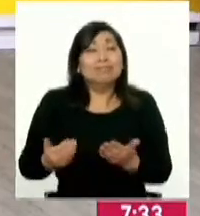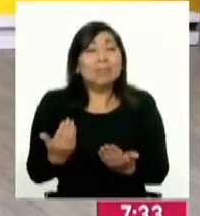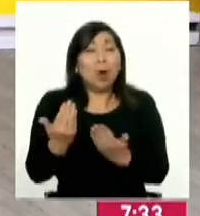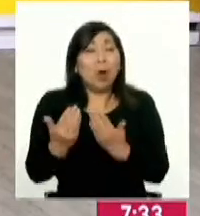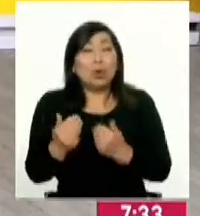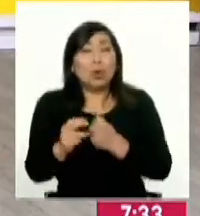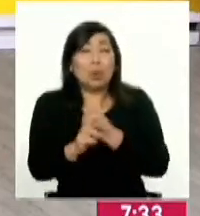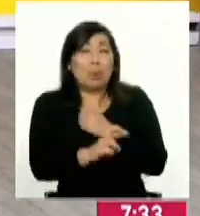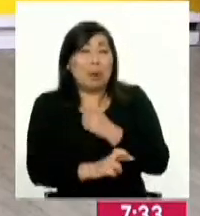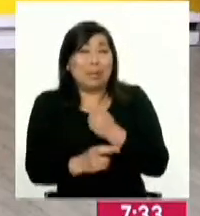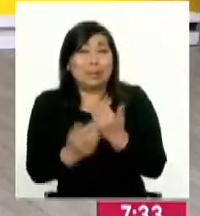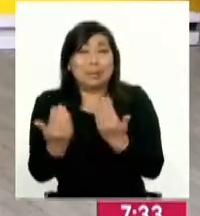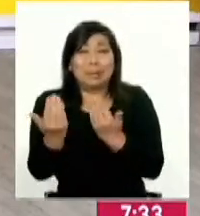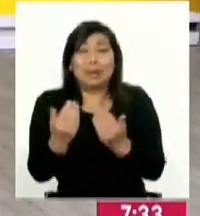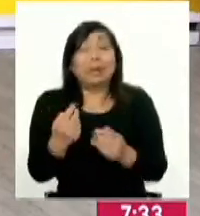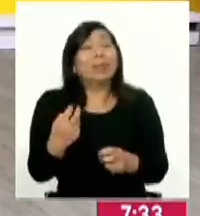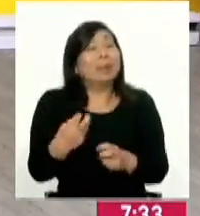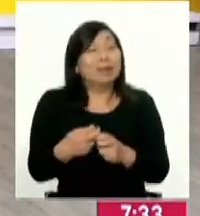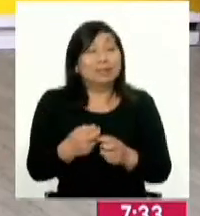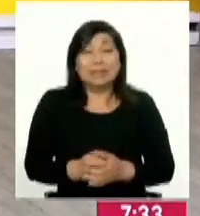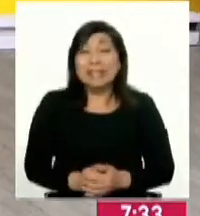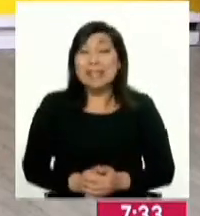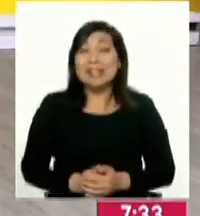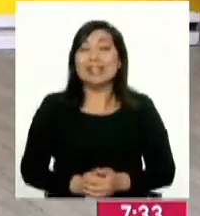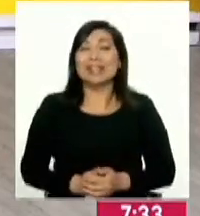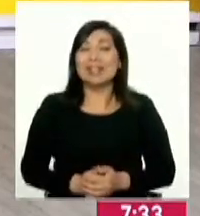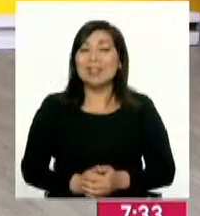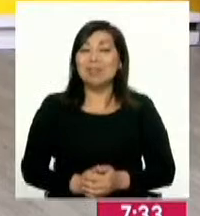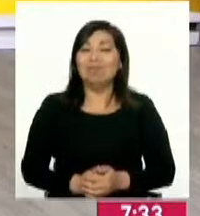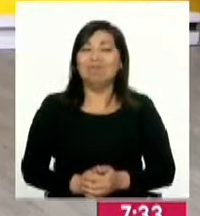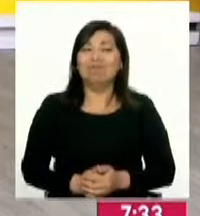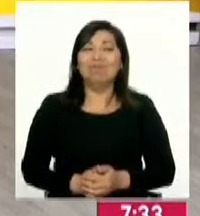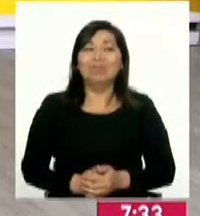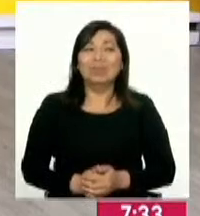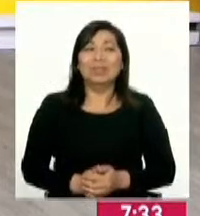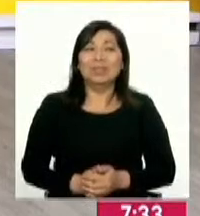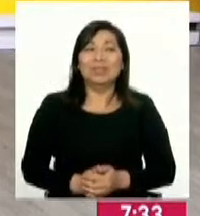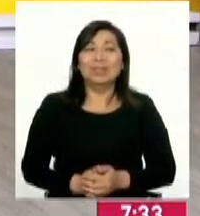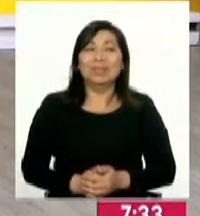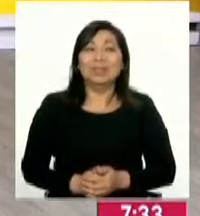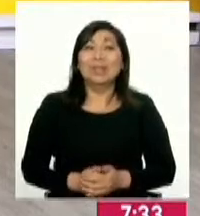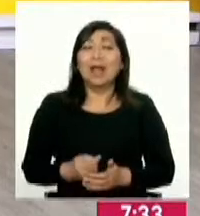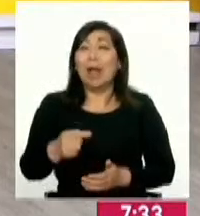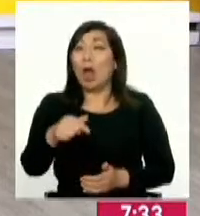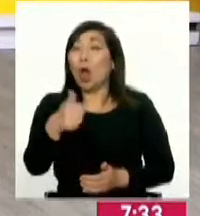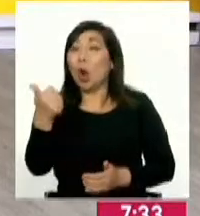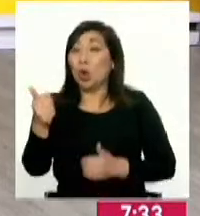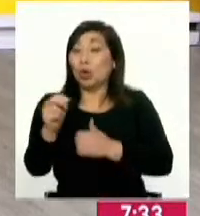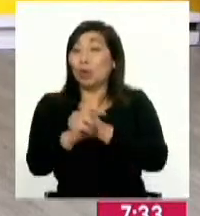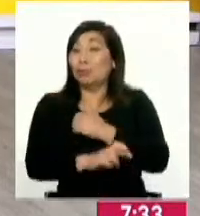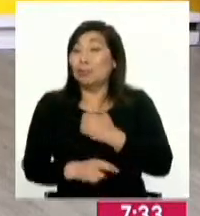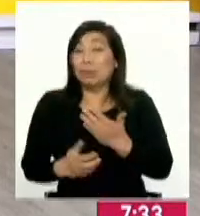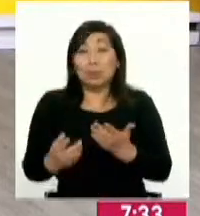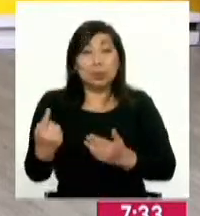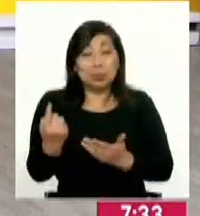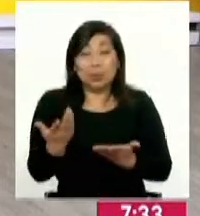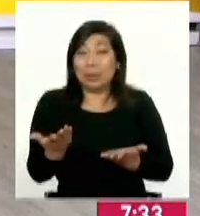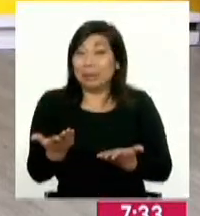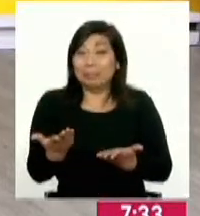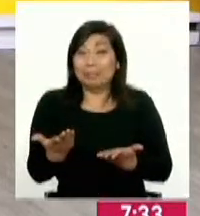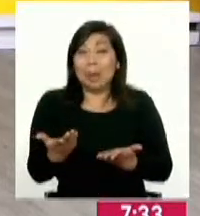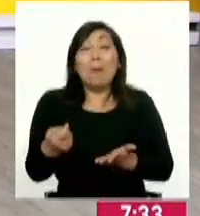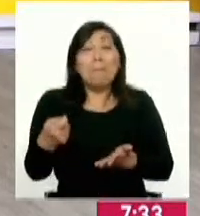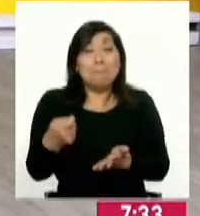con otros países de la región, complicado. Como lo decía en el anterior espacio yo también, el transporte público no se solventa solo, es